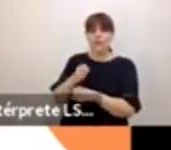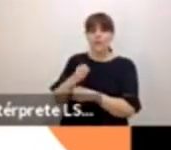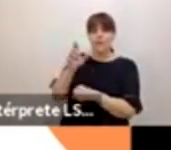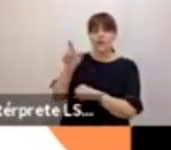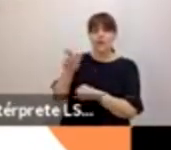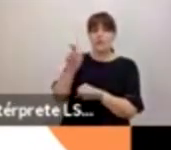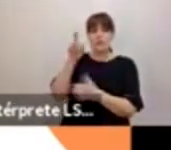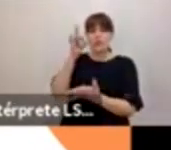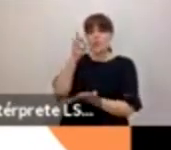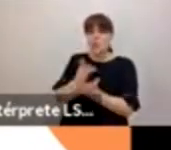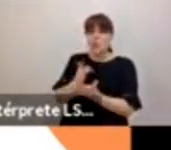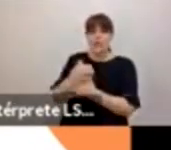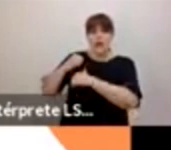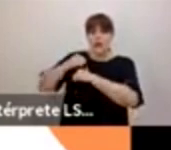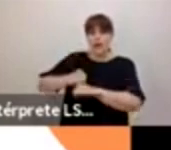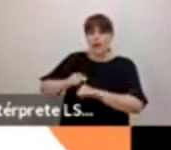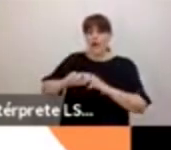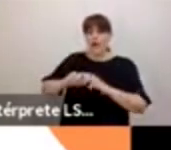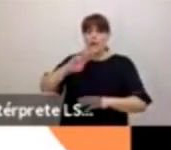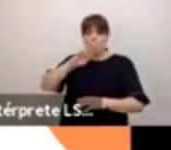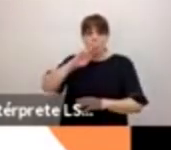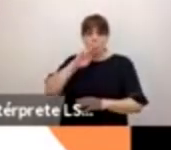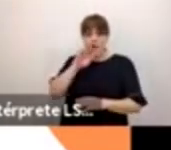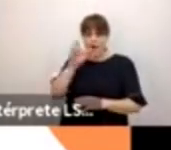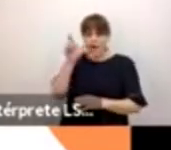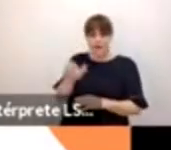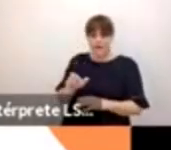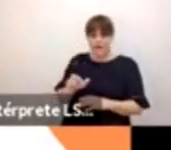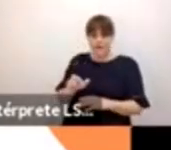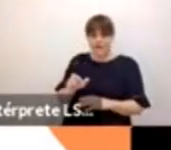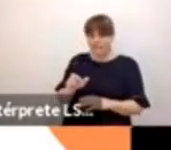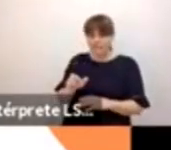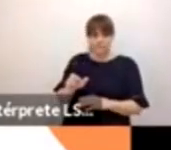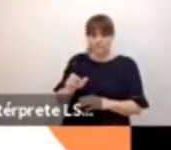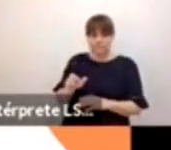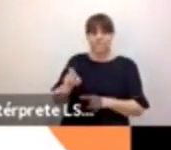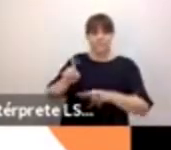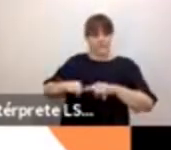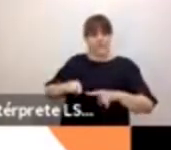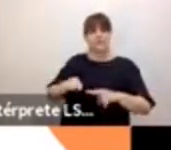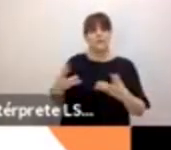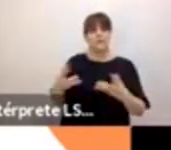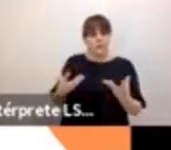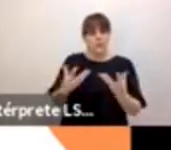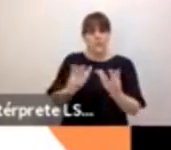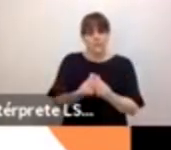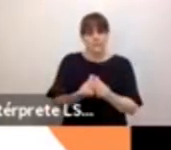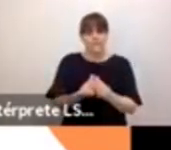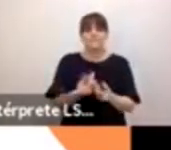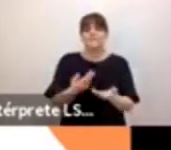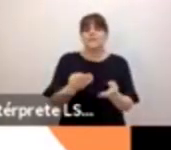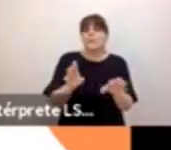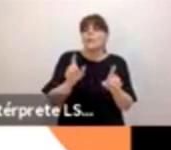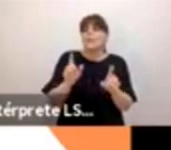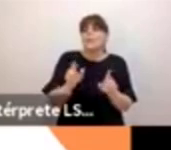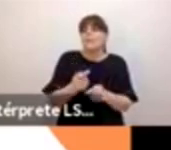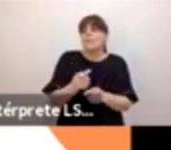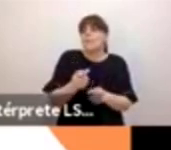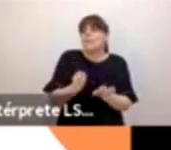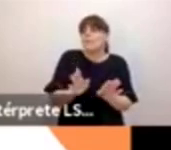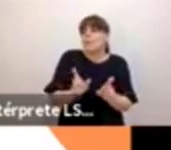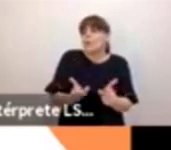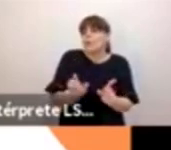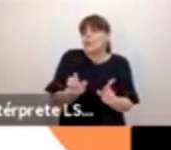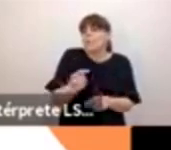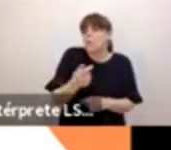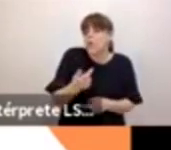maternidad porque son finalmente quienes embarazan. Entonces, es un poco como una excusa hablar